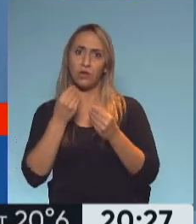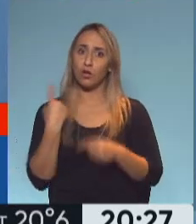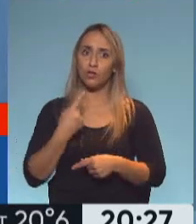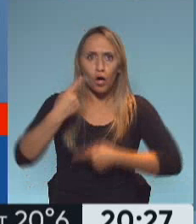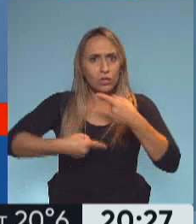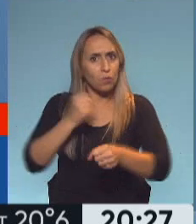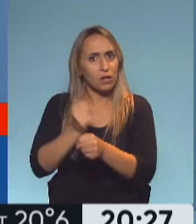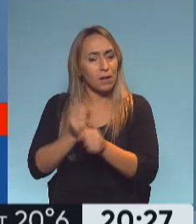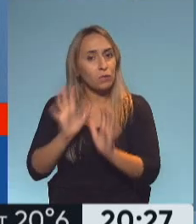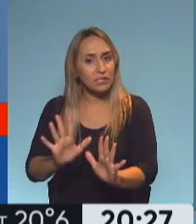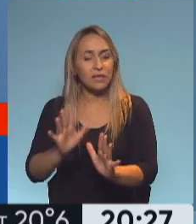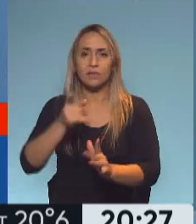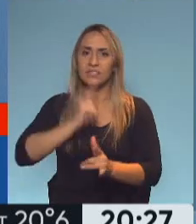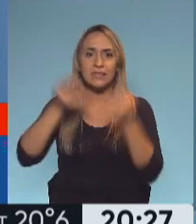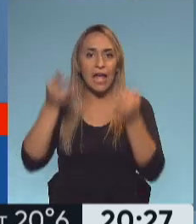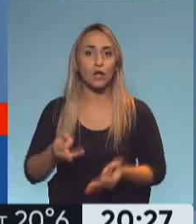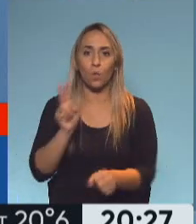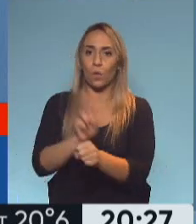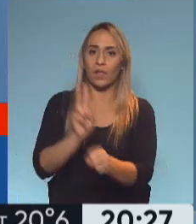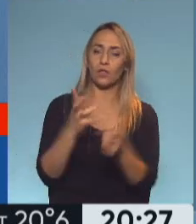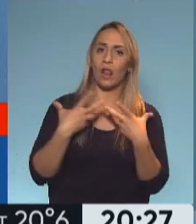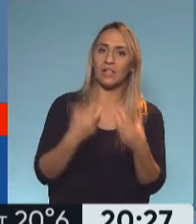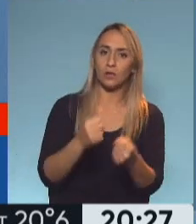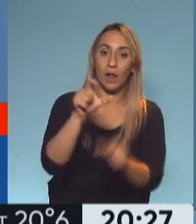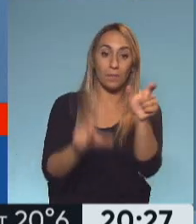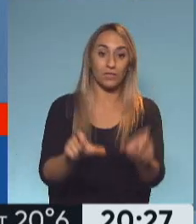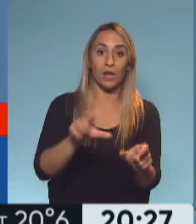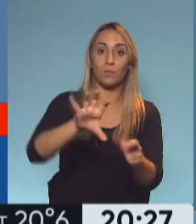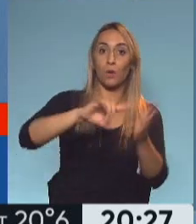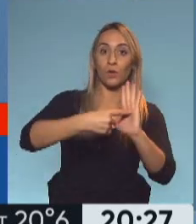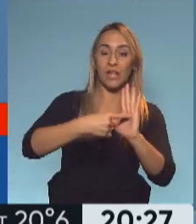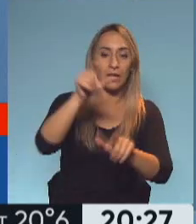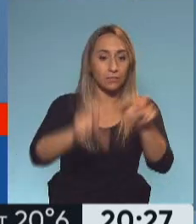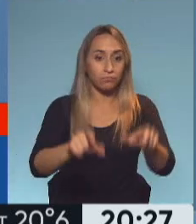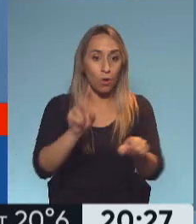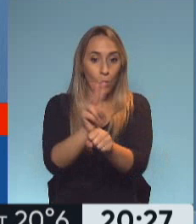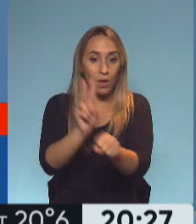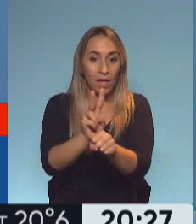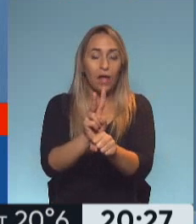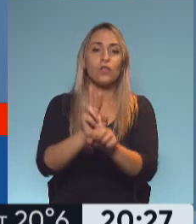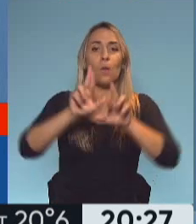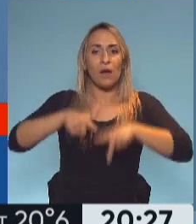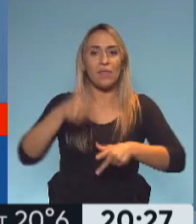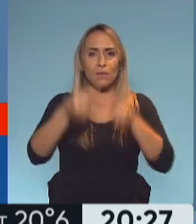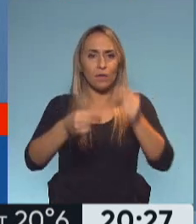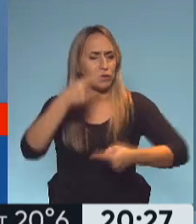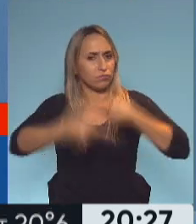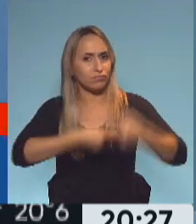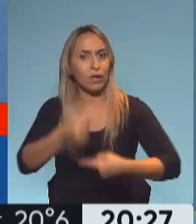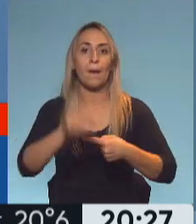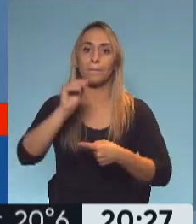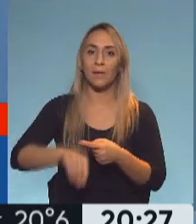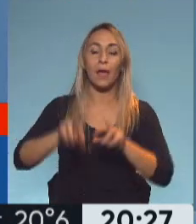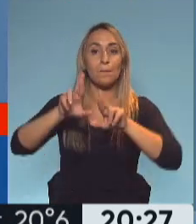como lo hacemos, cuidando la salud de los bonaerenses, avanzando con el plan de vacunación, estableciendo las políticas de reactivación